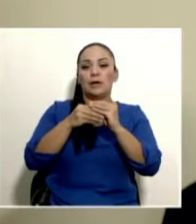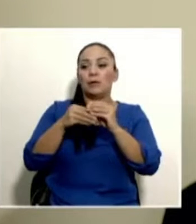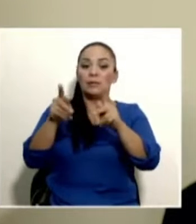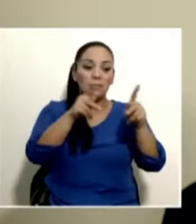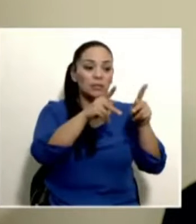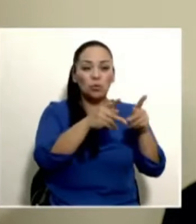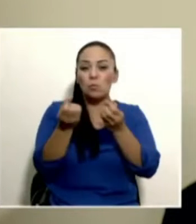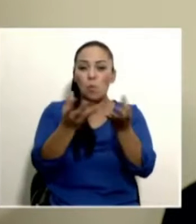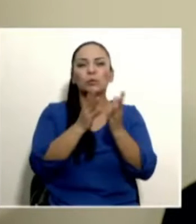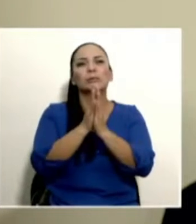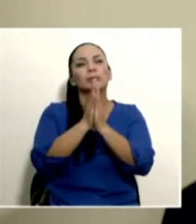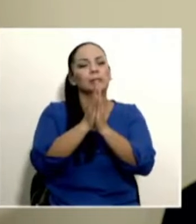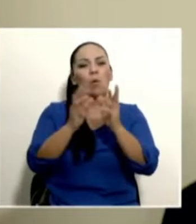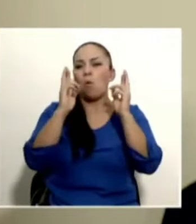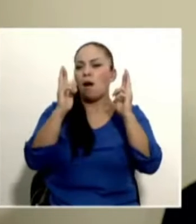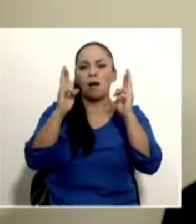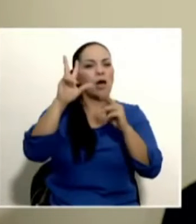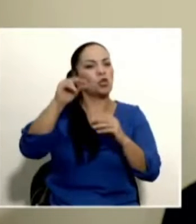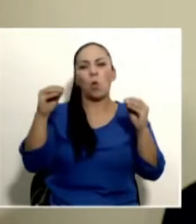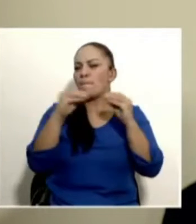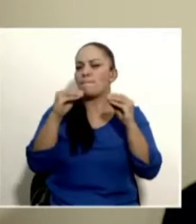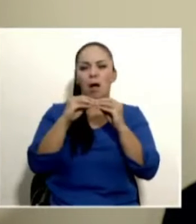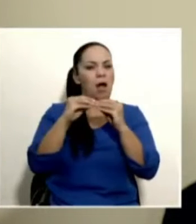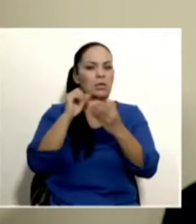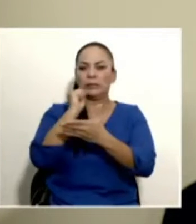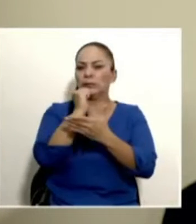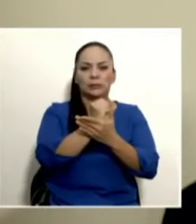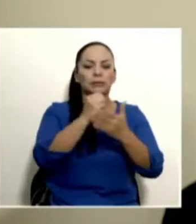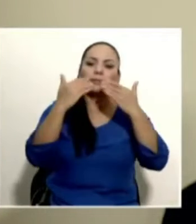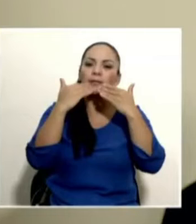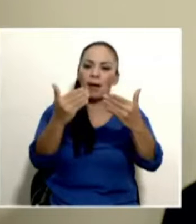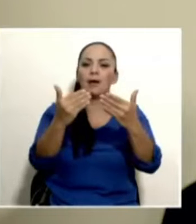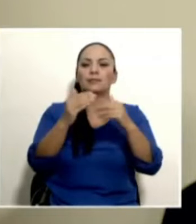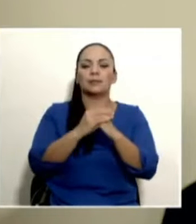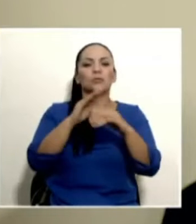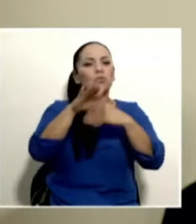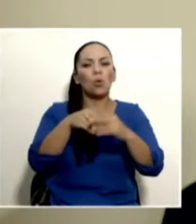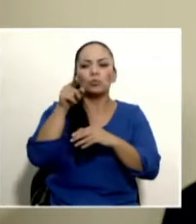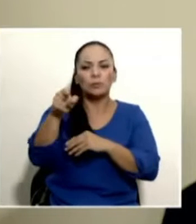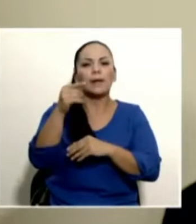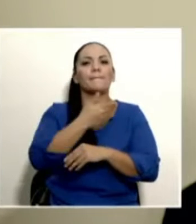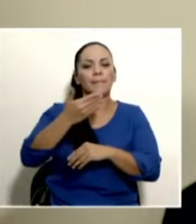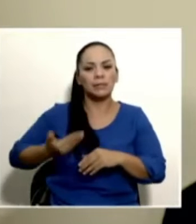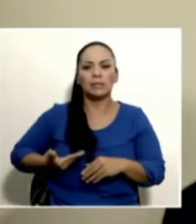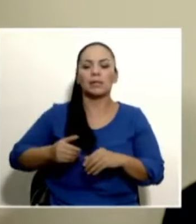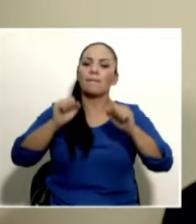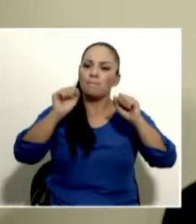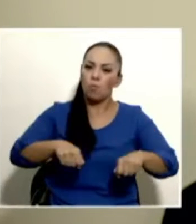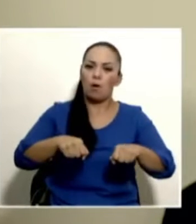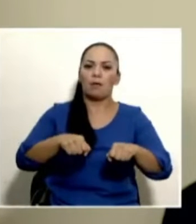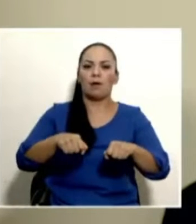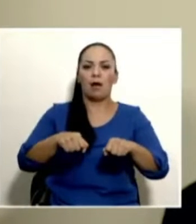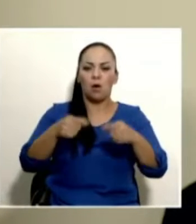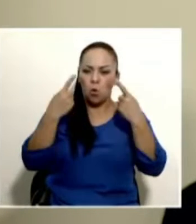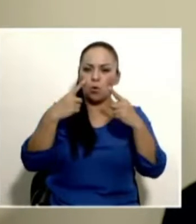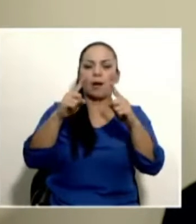de que esto nunca vuelva a pasar. Agradecemos todo lo que usted como presidente pueda hacer